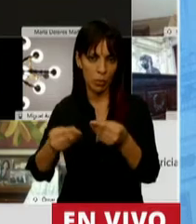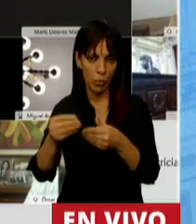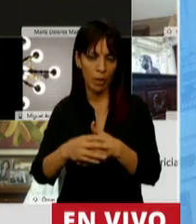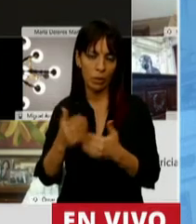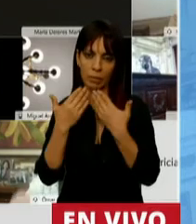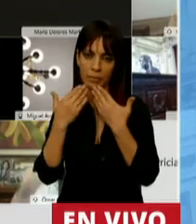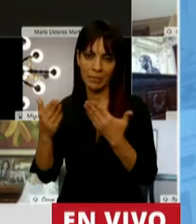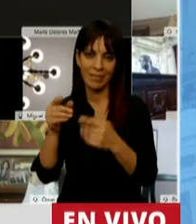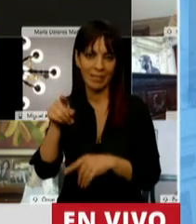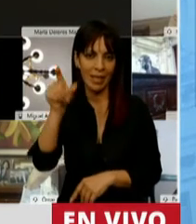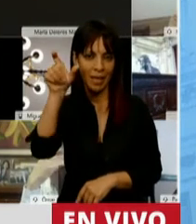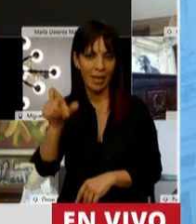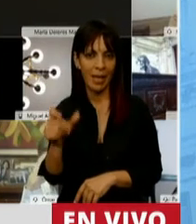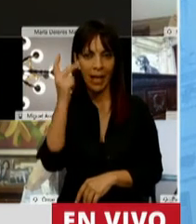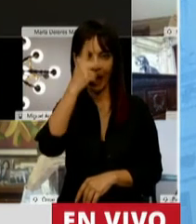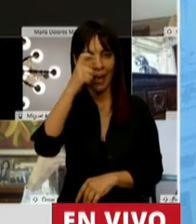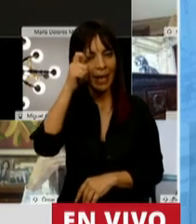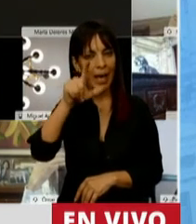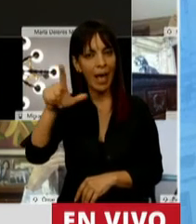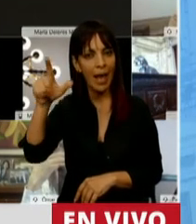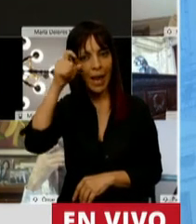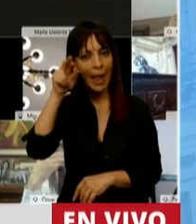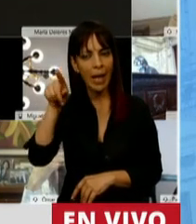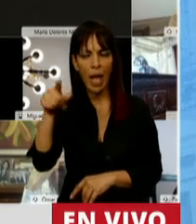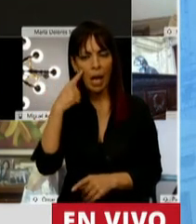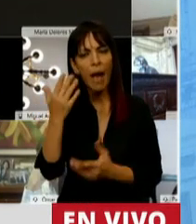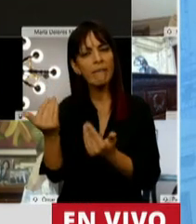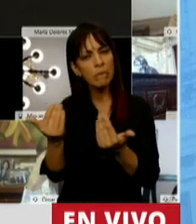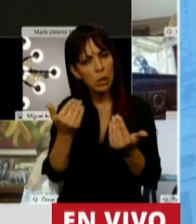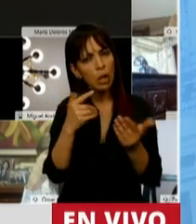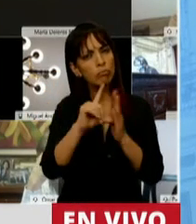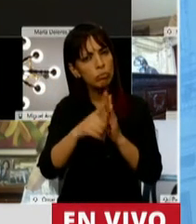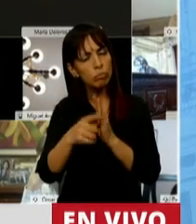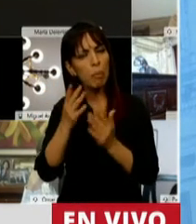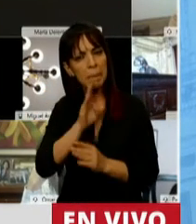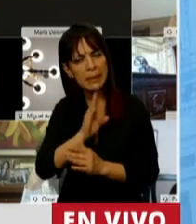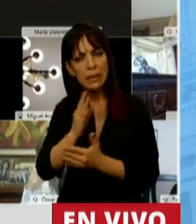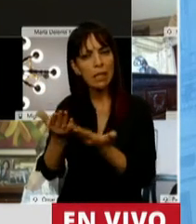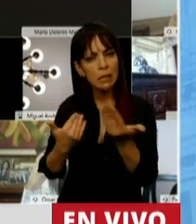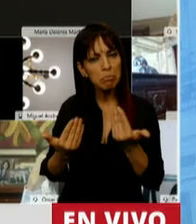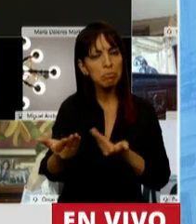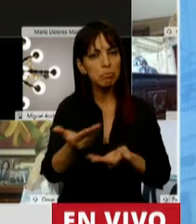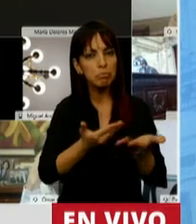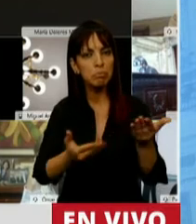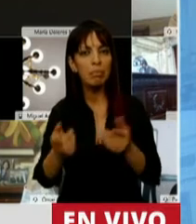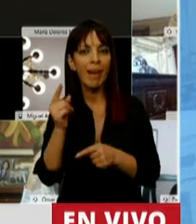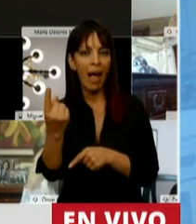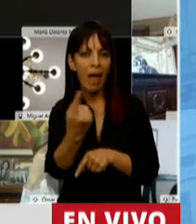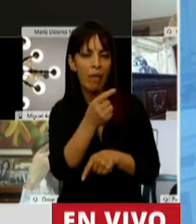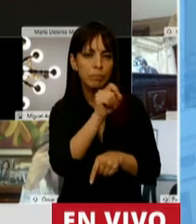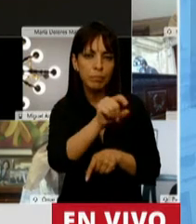a Carlos Heller, porque supo llevar y supo escuchar todos los planteos de todas